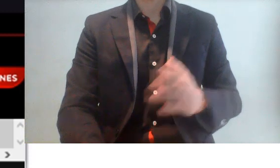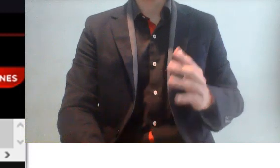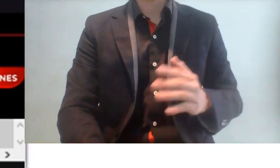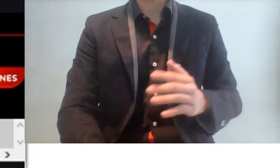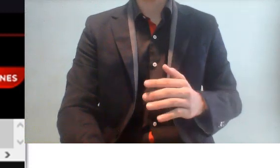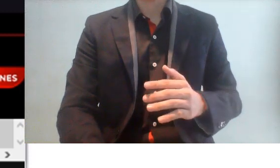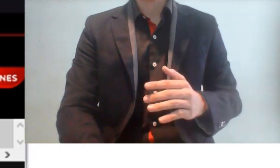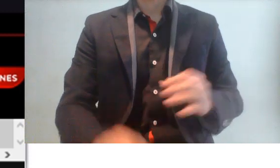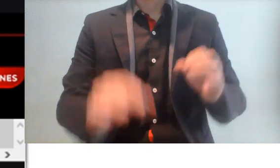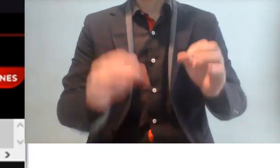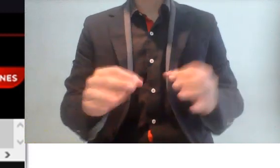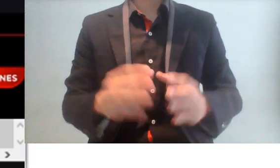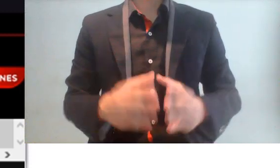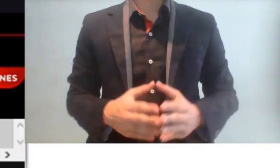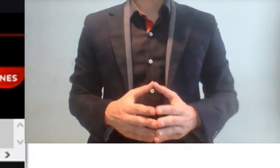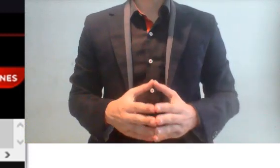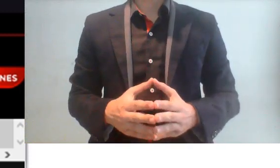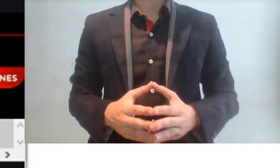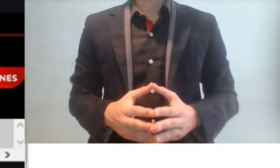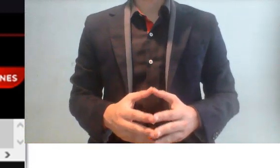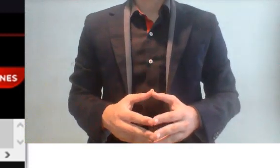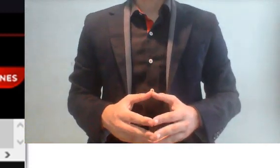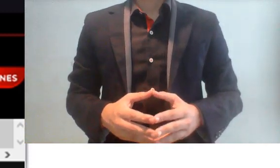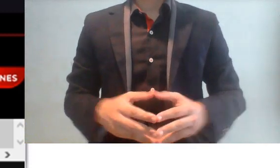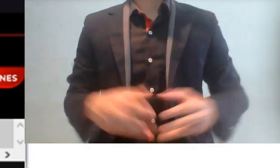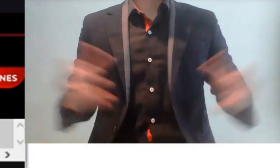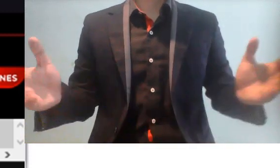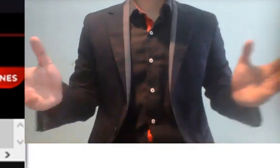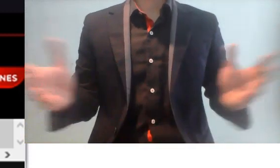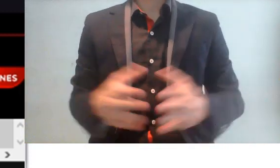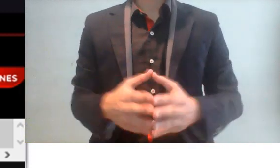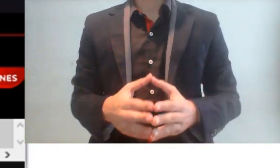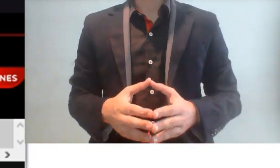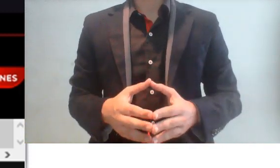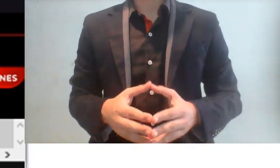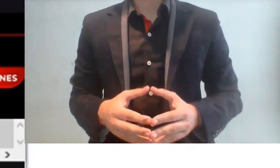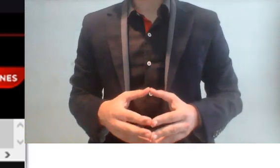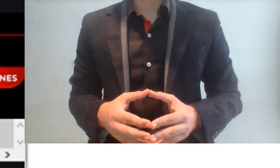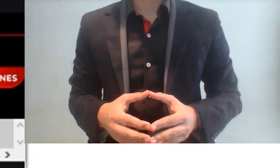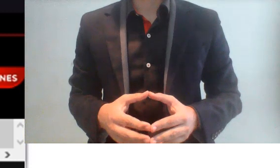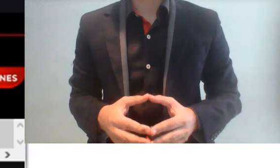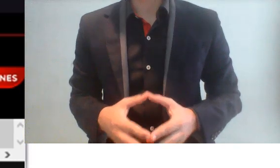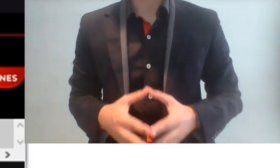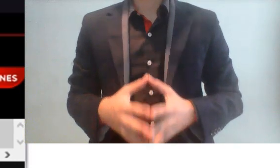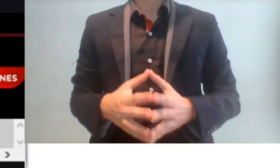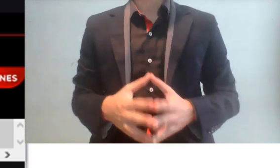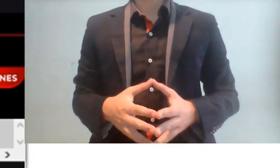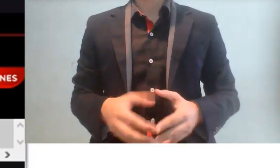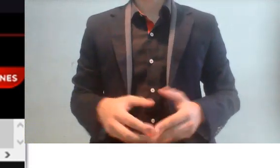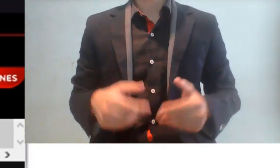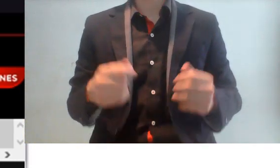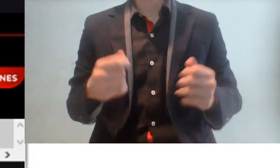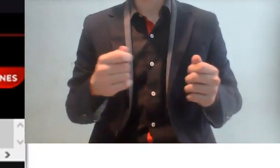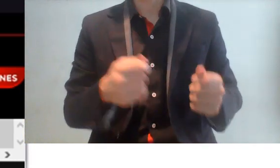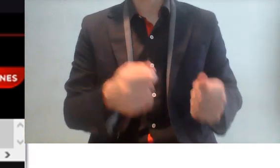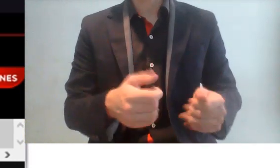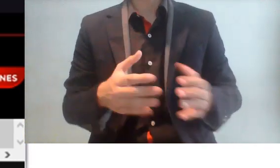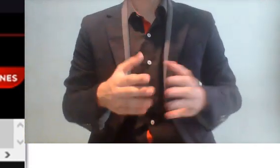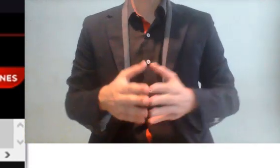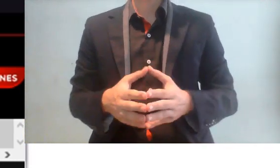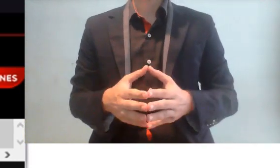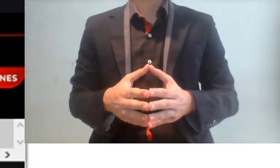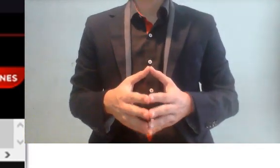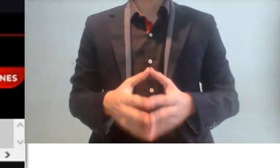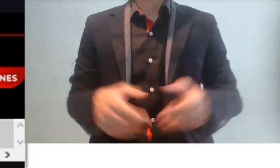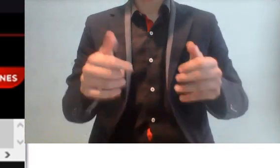determinada área. Esto que nos está indicando, que mientras los mexicanos nos estábamos jodiendo, mientras los mexicanos estaban pasando por una